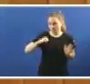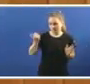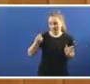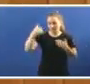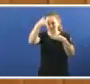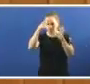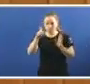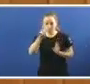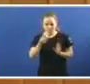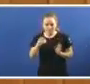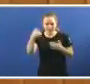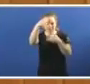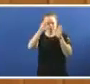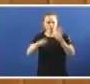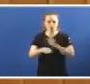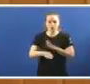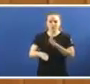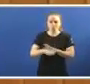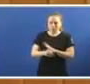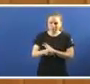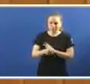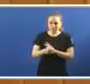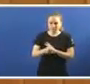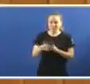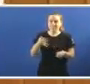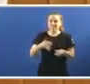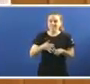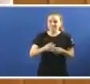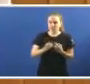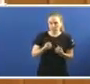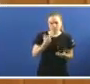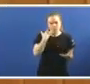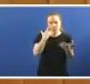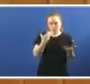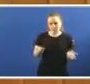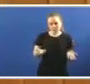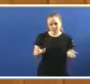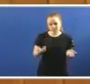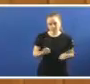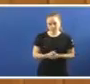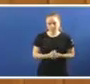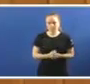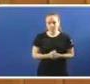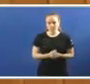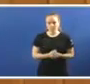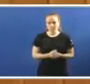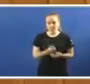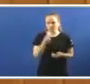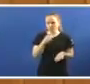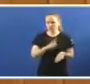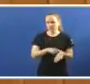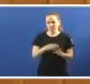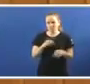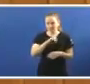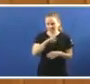primaria Como estén Os puntos de atención continuada O que dan a medida De como están As urxencias Do noso país Non me queda Ahora máis tempo